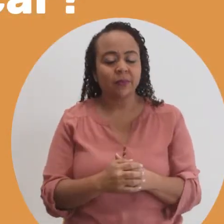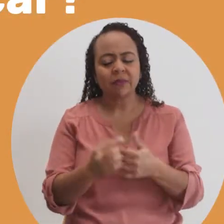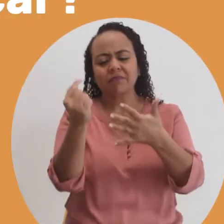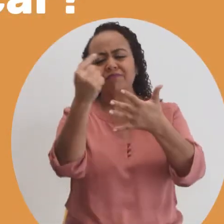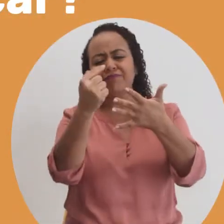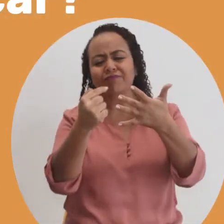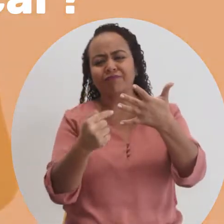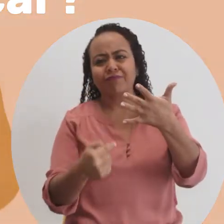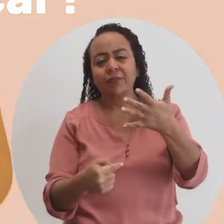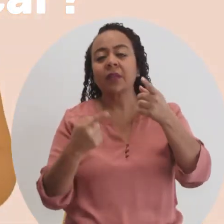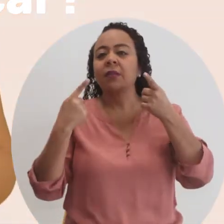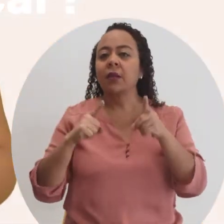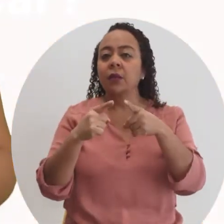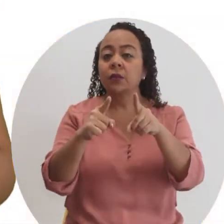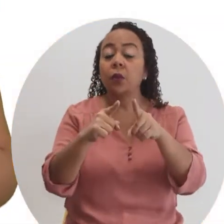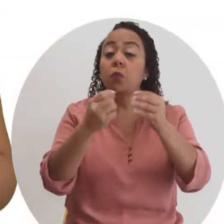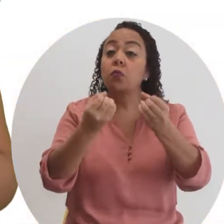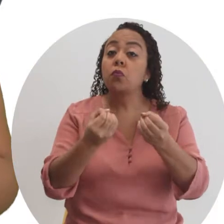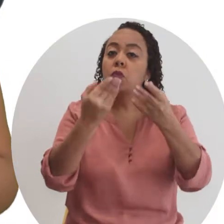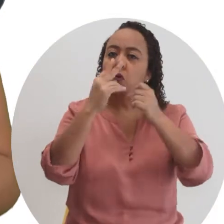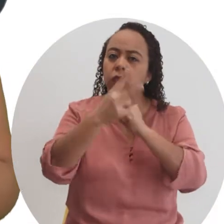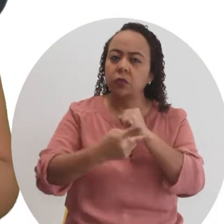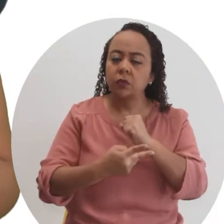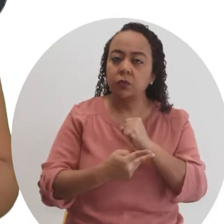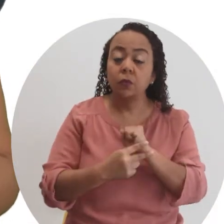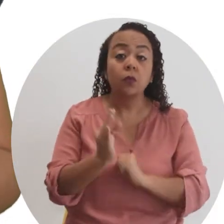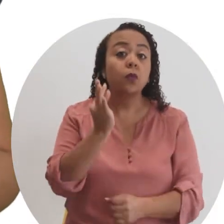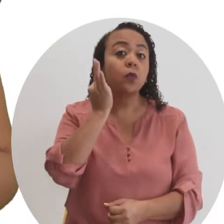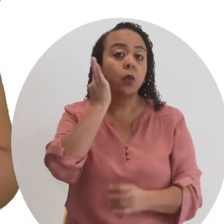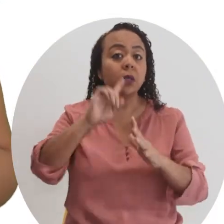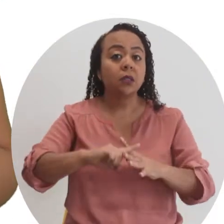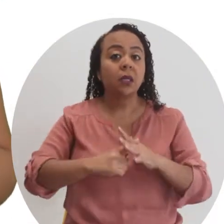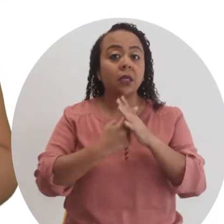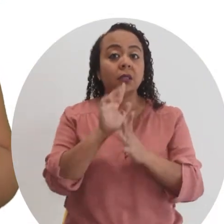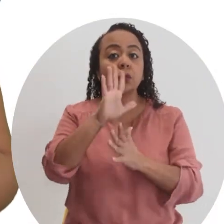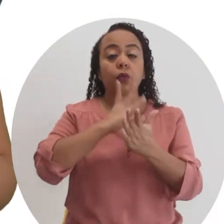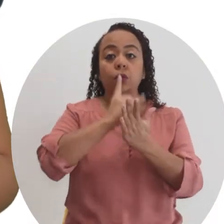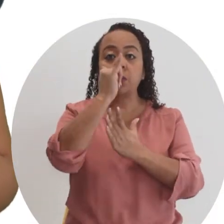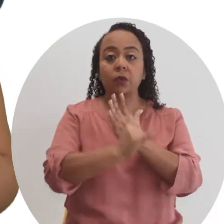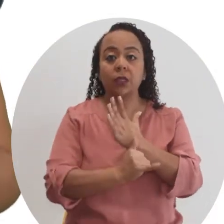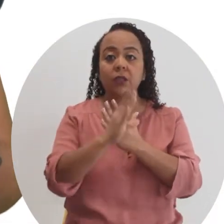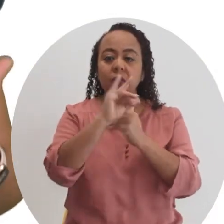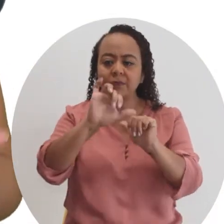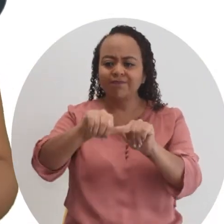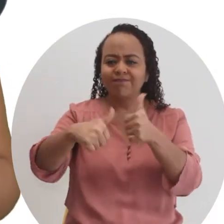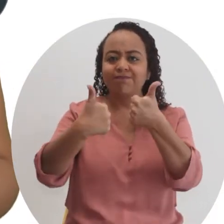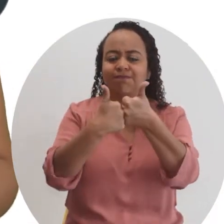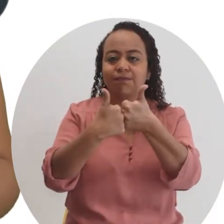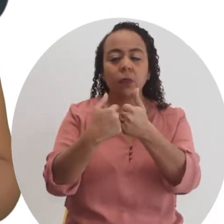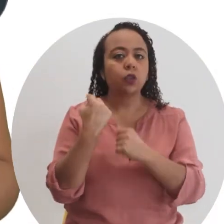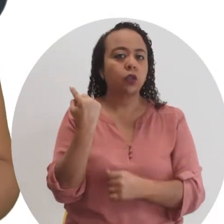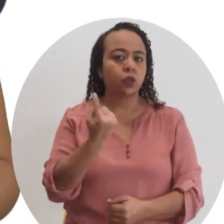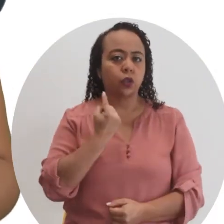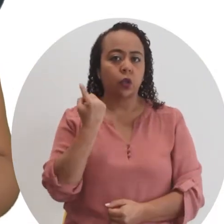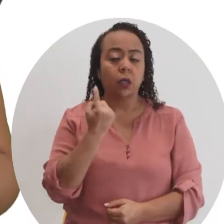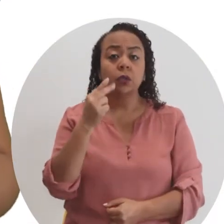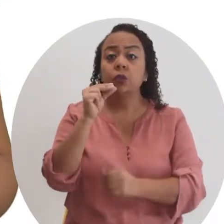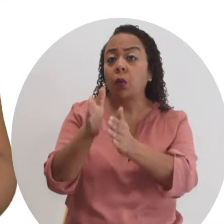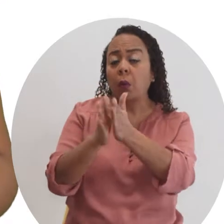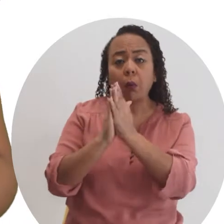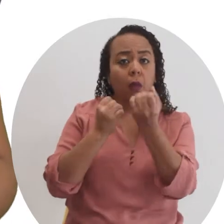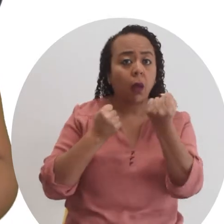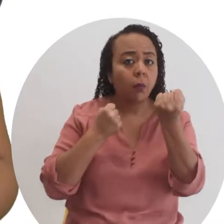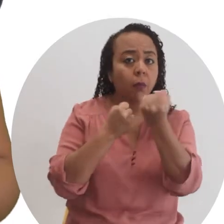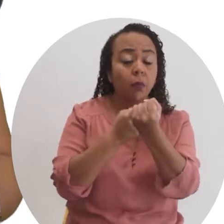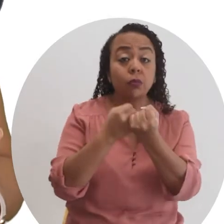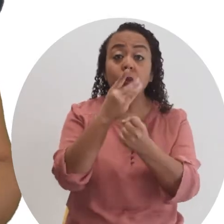Entre otros que han causado que en muchos casos las mujeres inician sus proyectos y afronten retos solas, sin